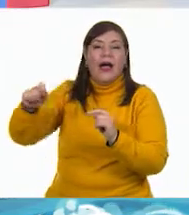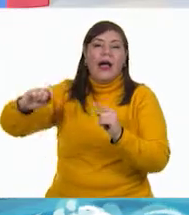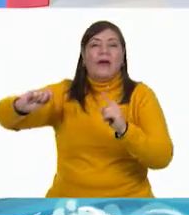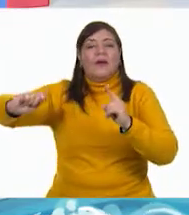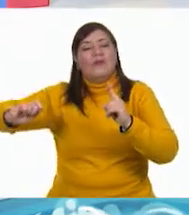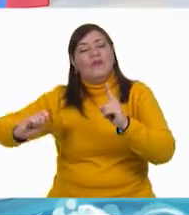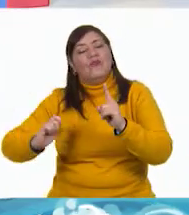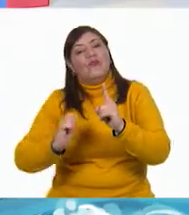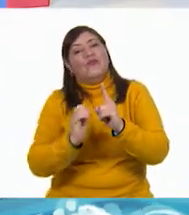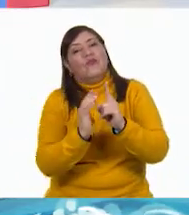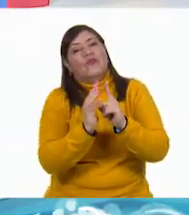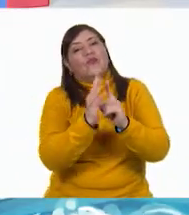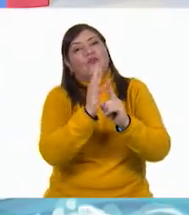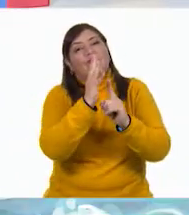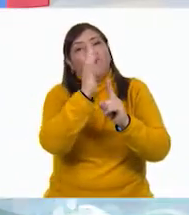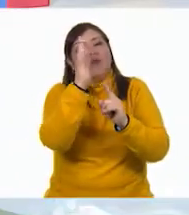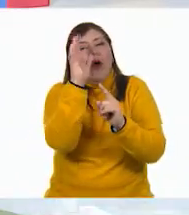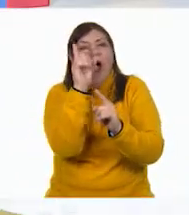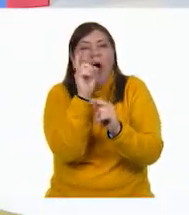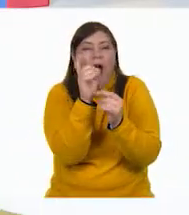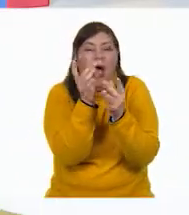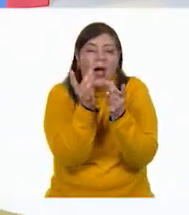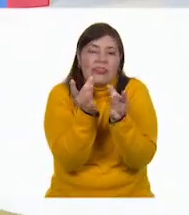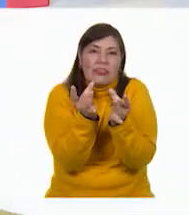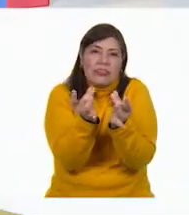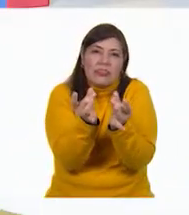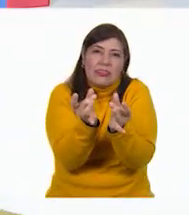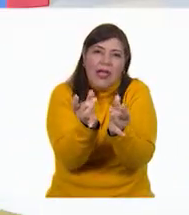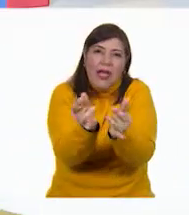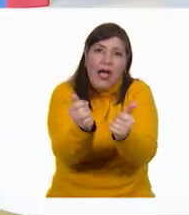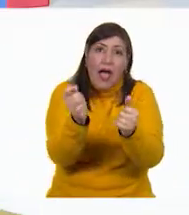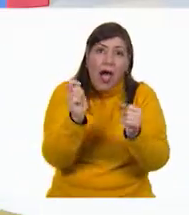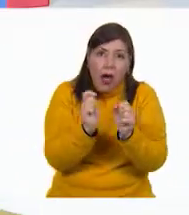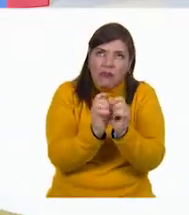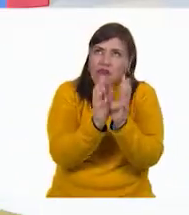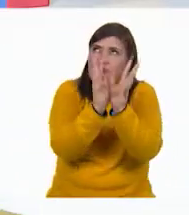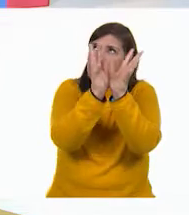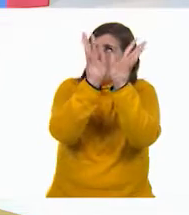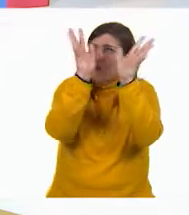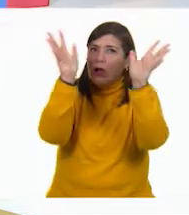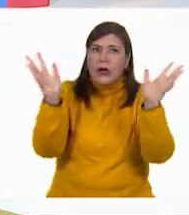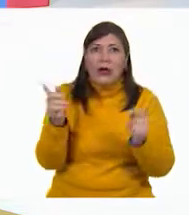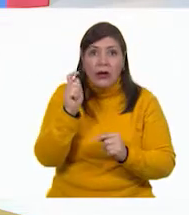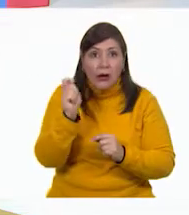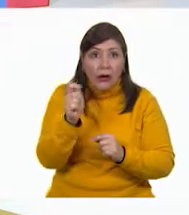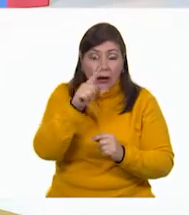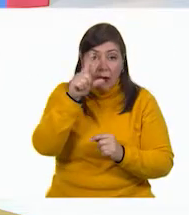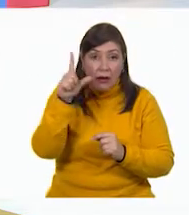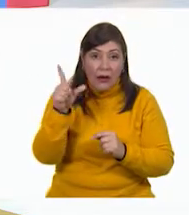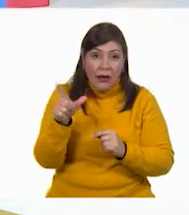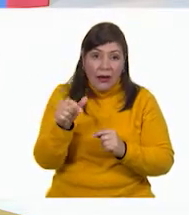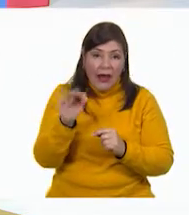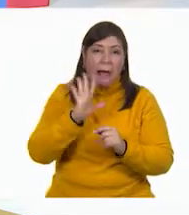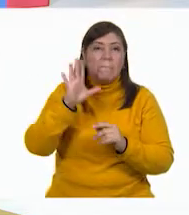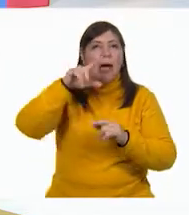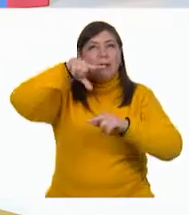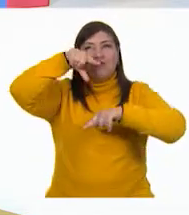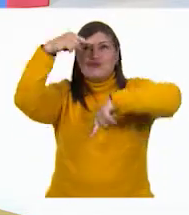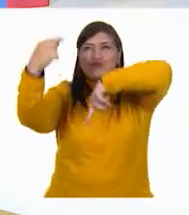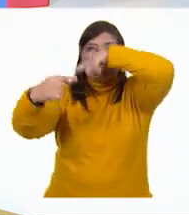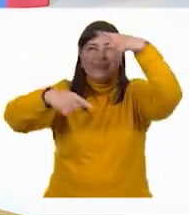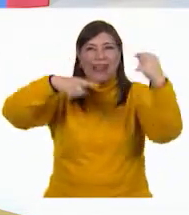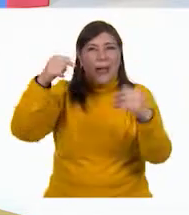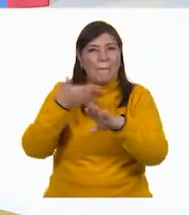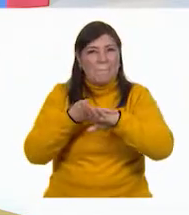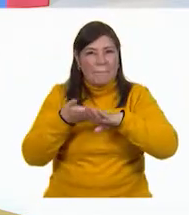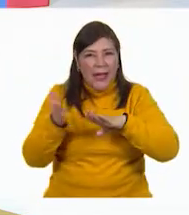esbelto líquido como de un chopo. Después florecía en un penacho de plumas blancas